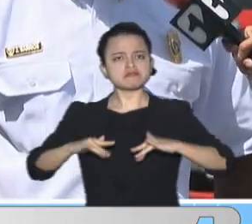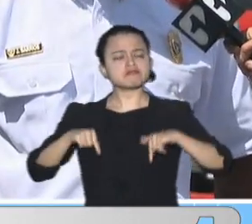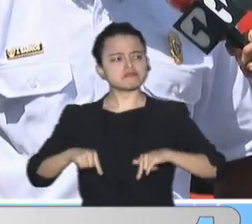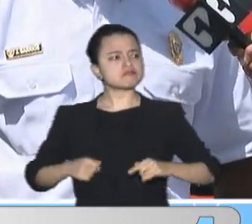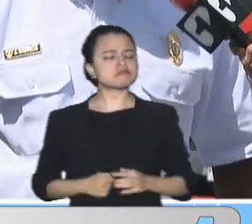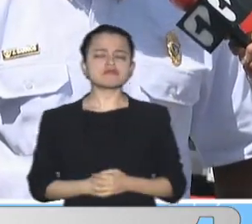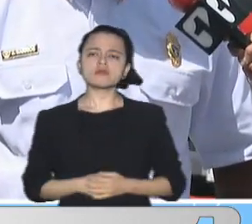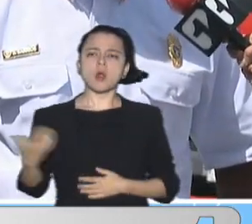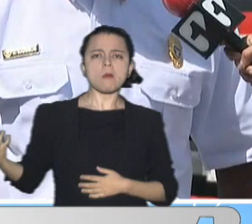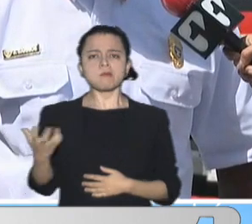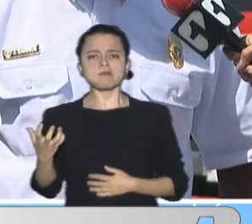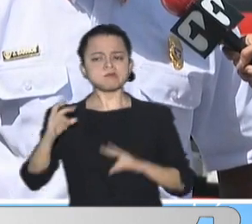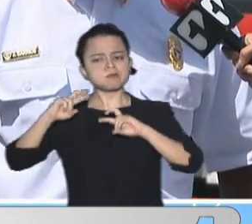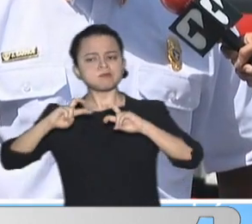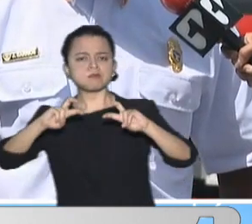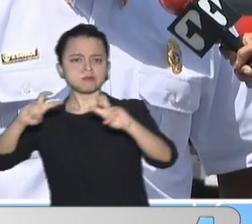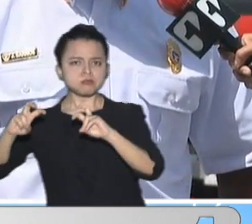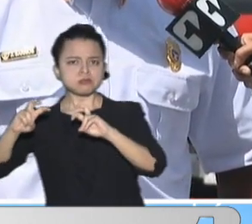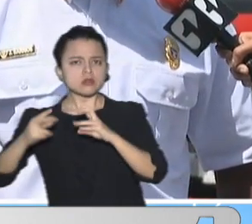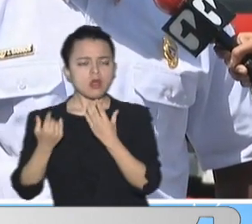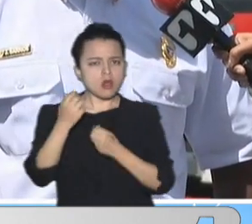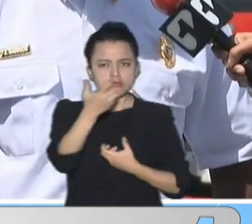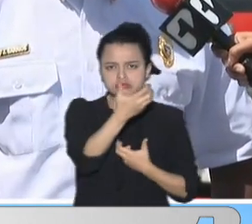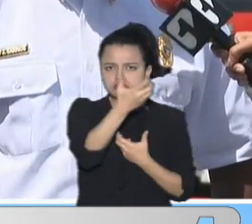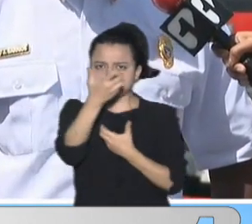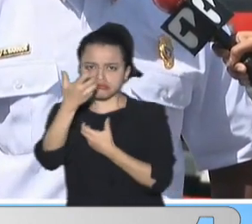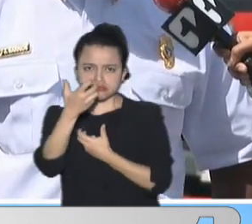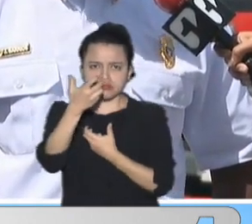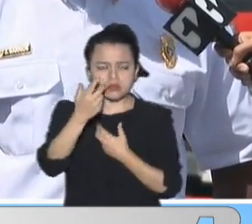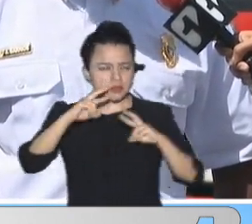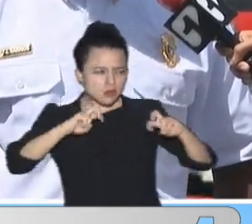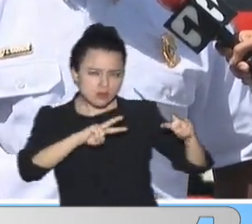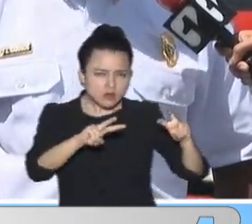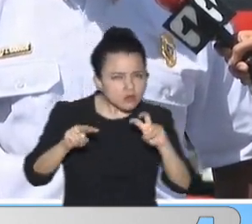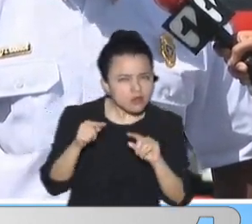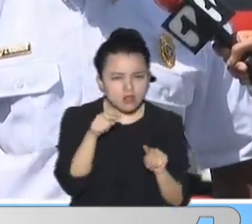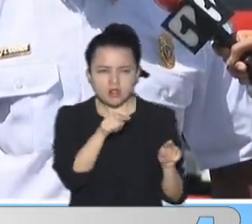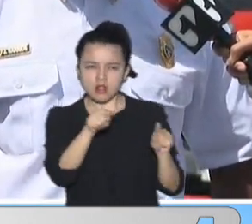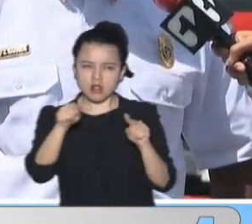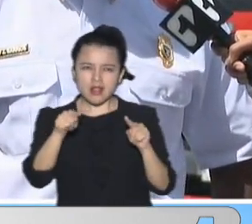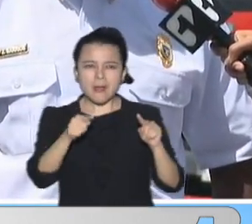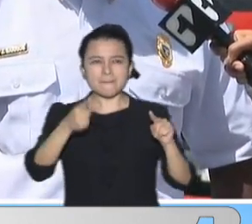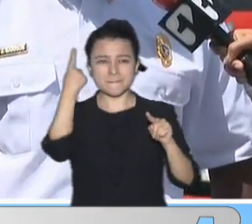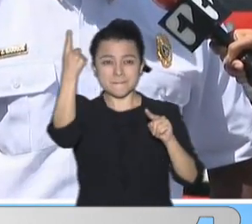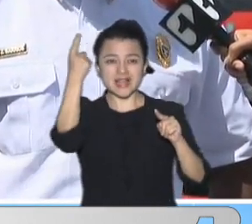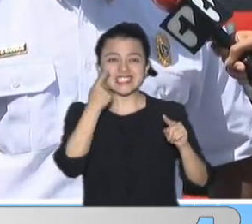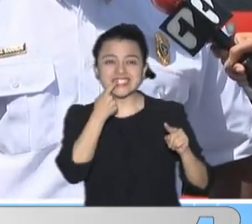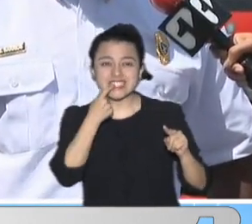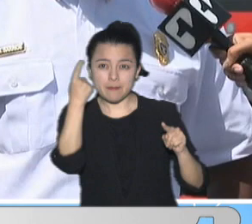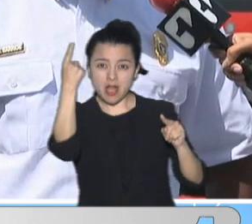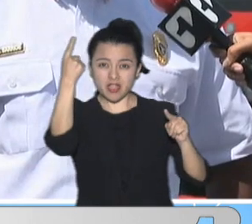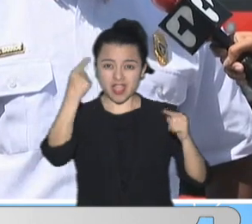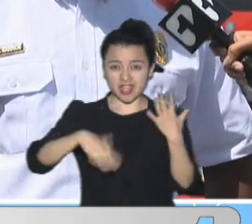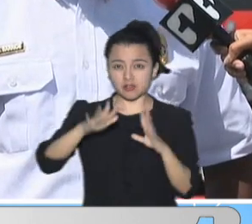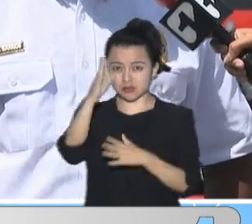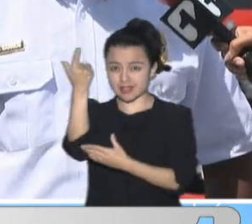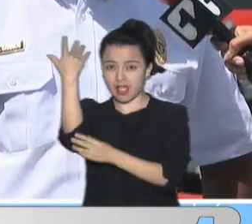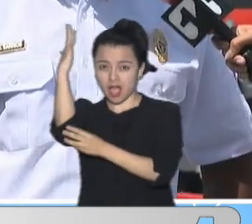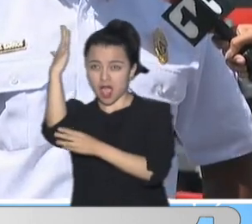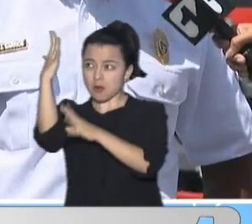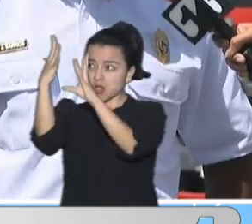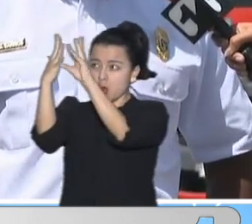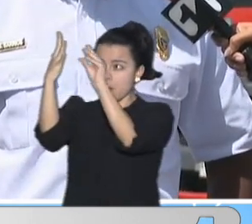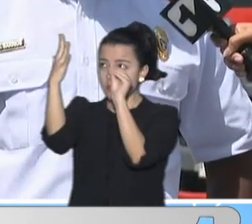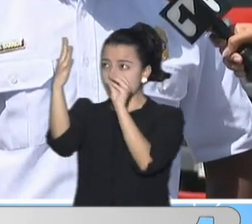Con el equipo De investigación De incendios Este tipo De incendios En kioscos De madera Con techos De palma Son un poco